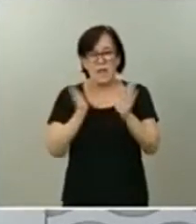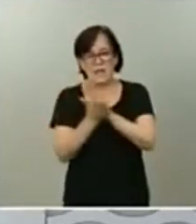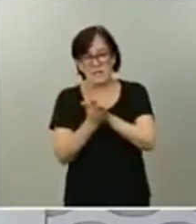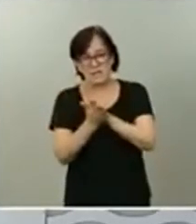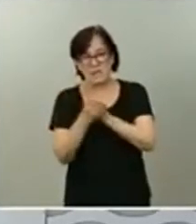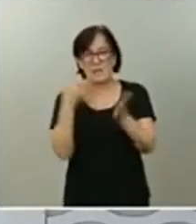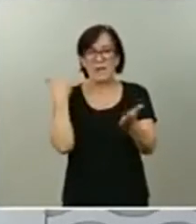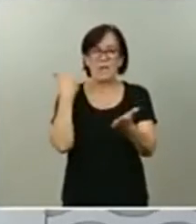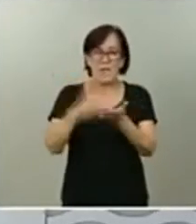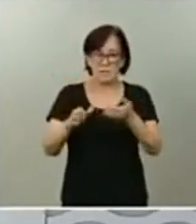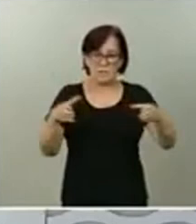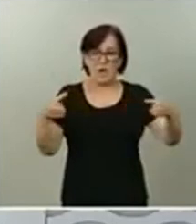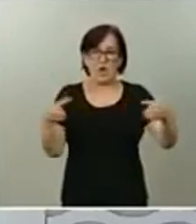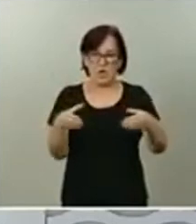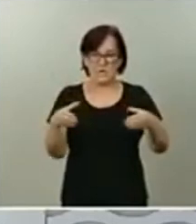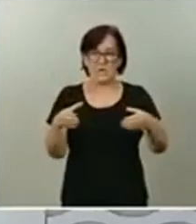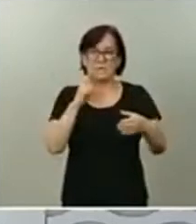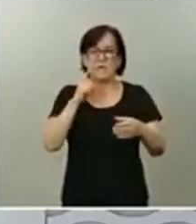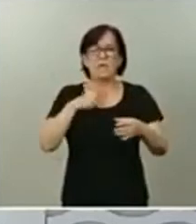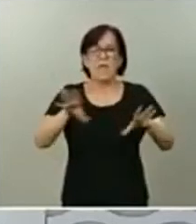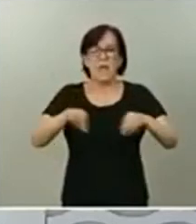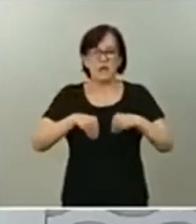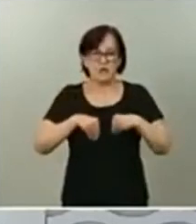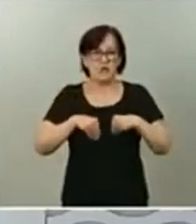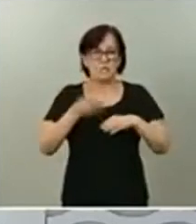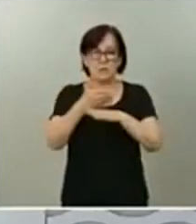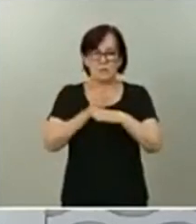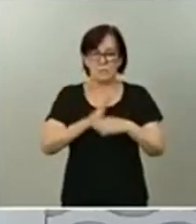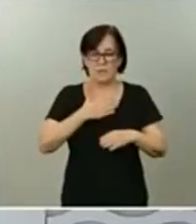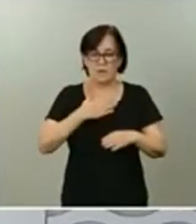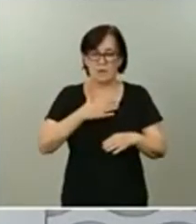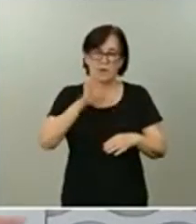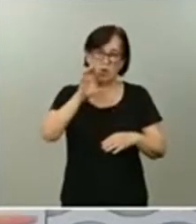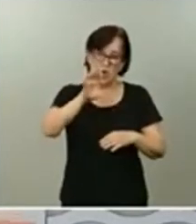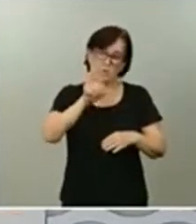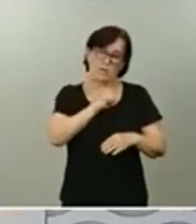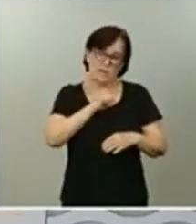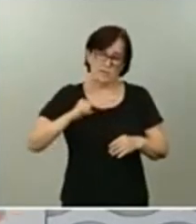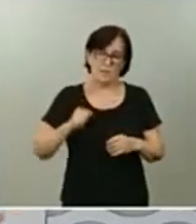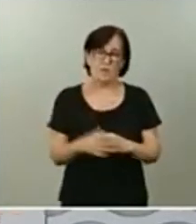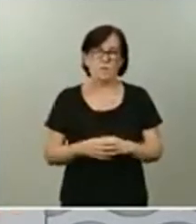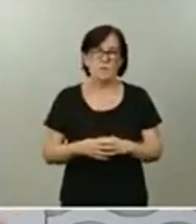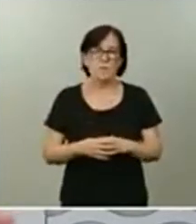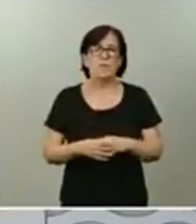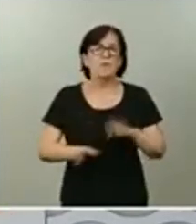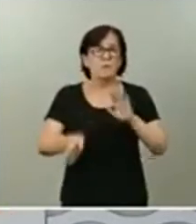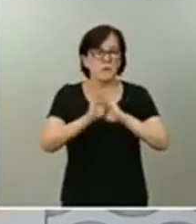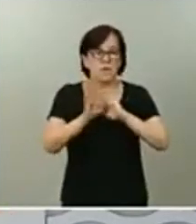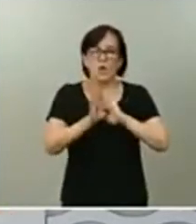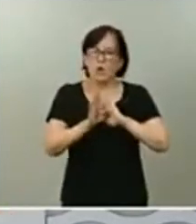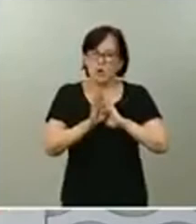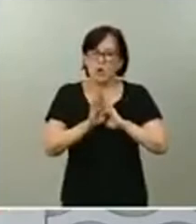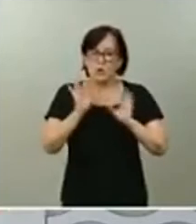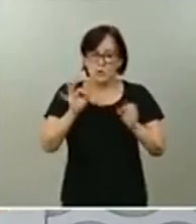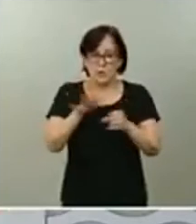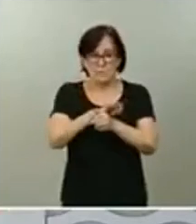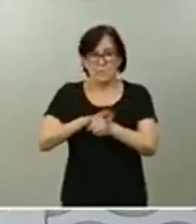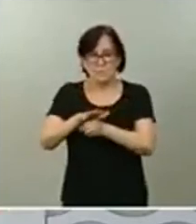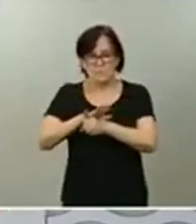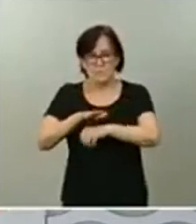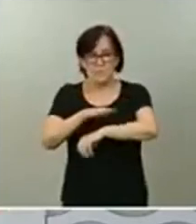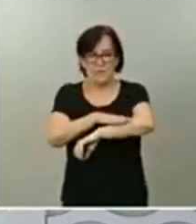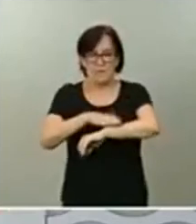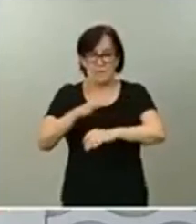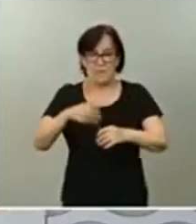colectivo que se asumen por parte de la comunidad autónoma. Continuará, no obstante, en el ámbito de la Administración General del